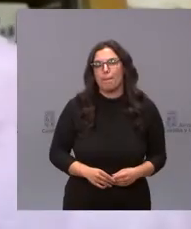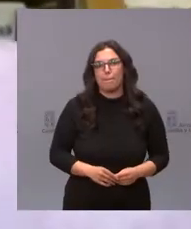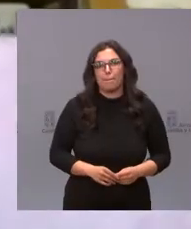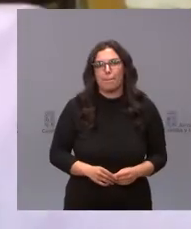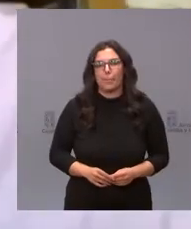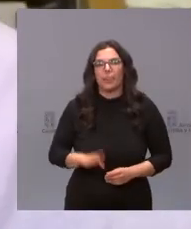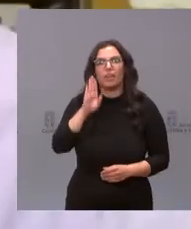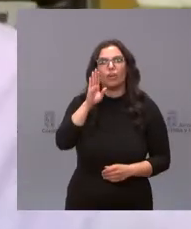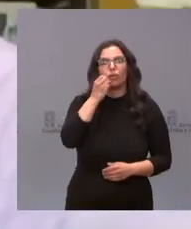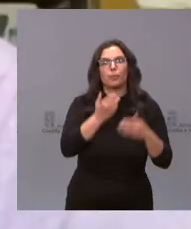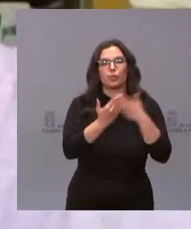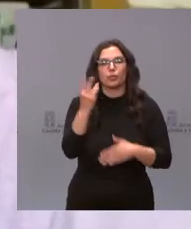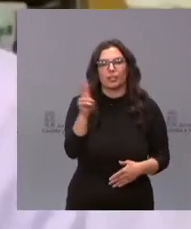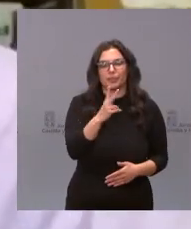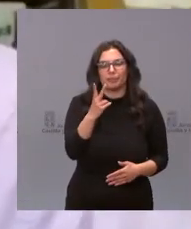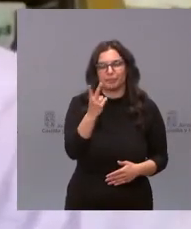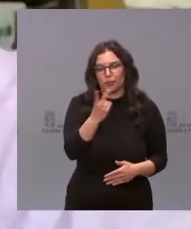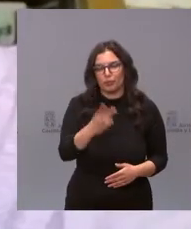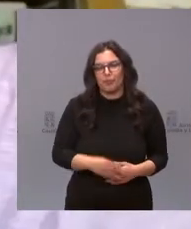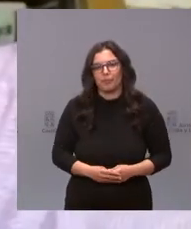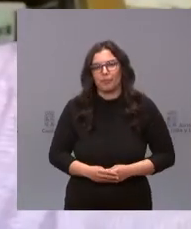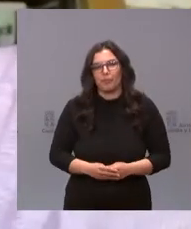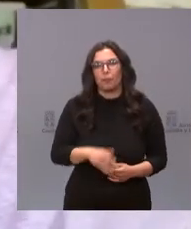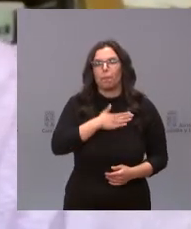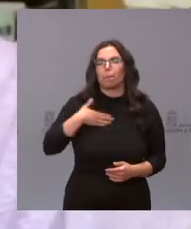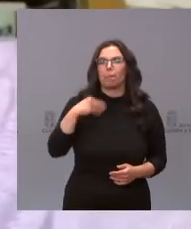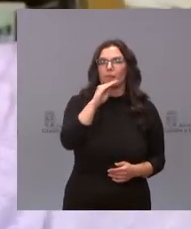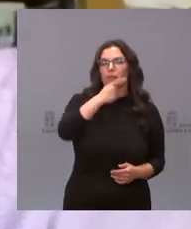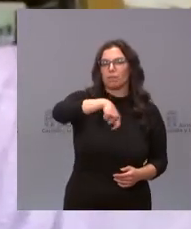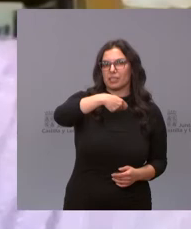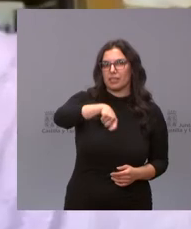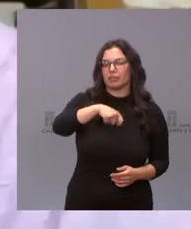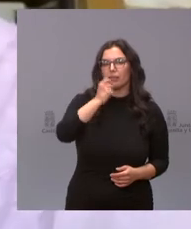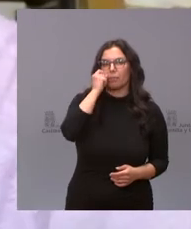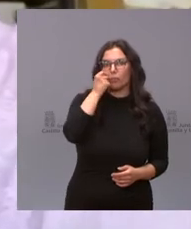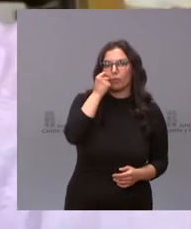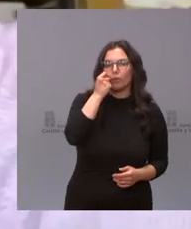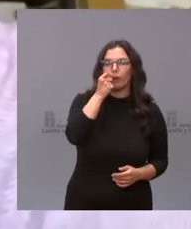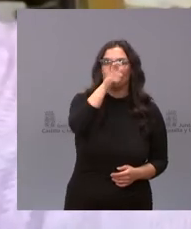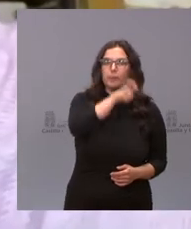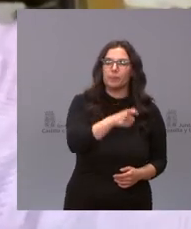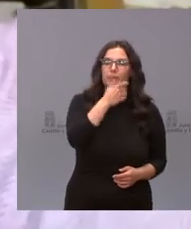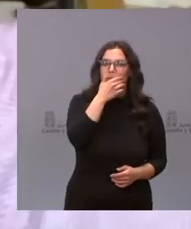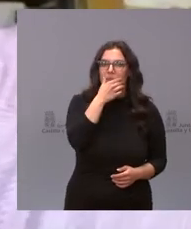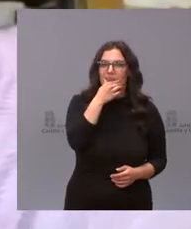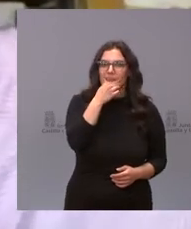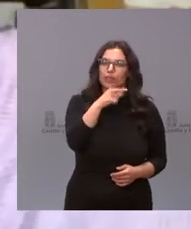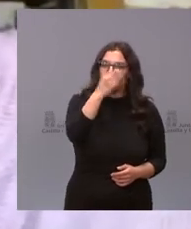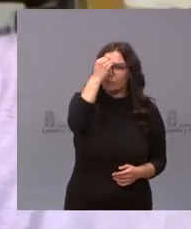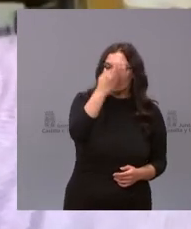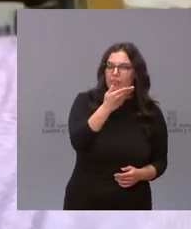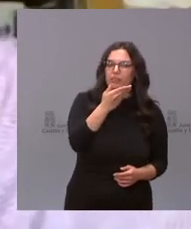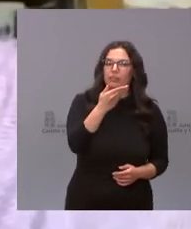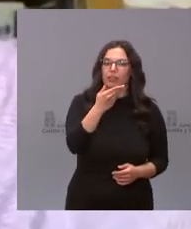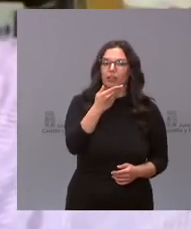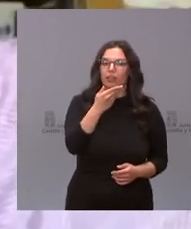Hola, buenos días a los dos me gustaría preguntarle al presidente a Mañueco si cree que de haber presidido